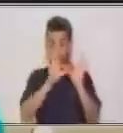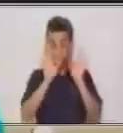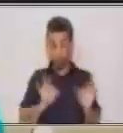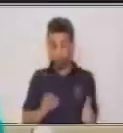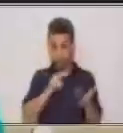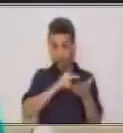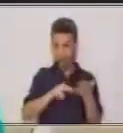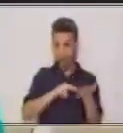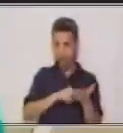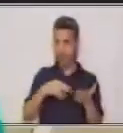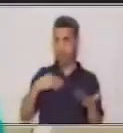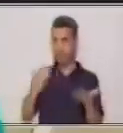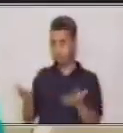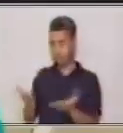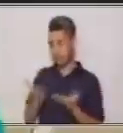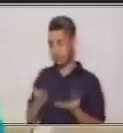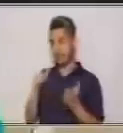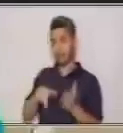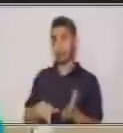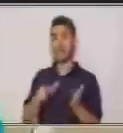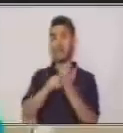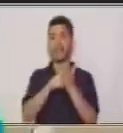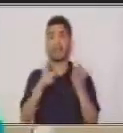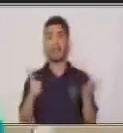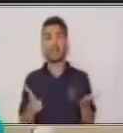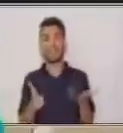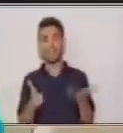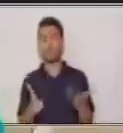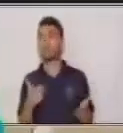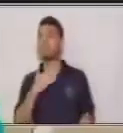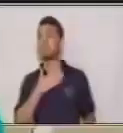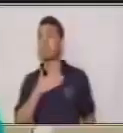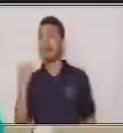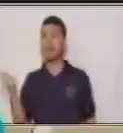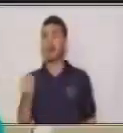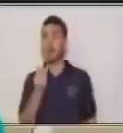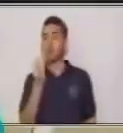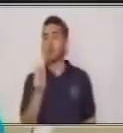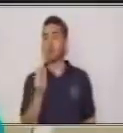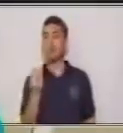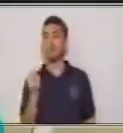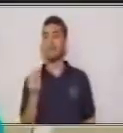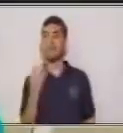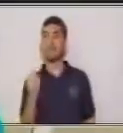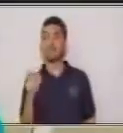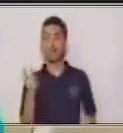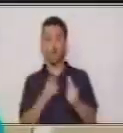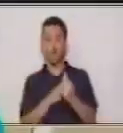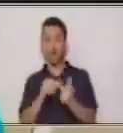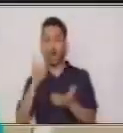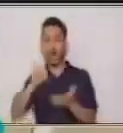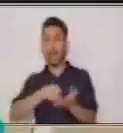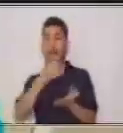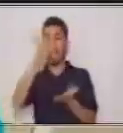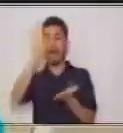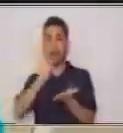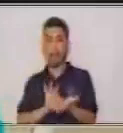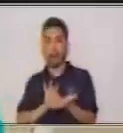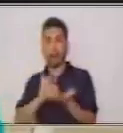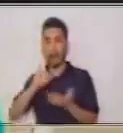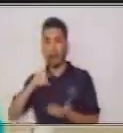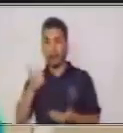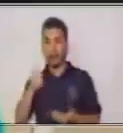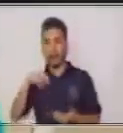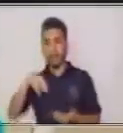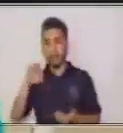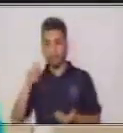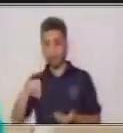Y voy a tomar este pequeño libro que se llama Huevos verdes con jamón. Primero lo voy a leer